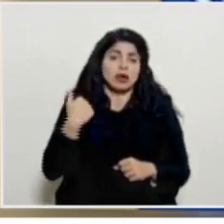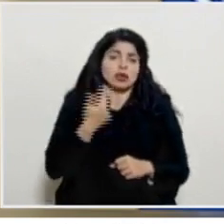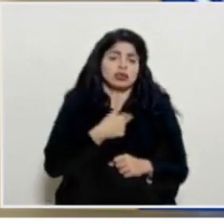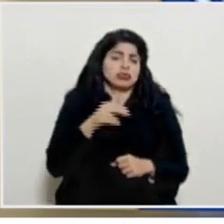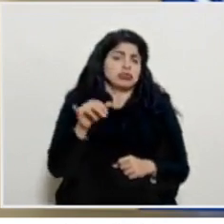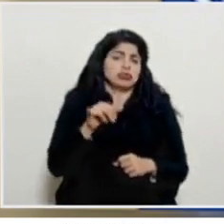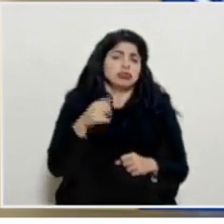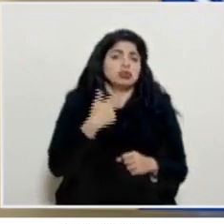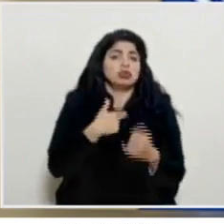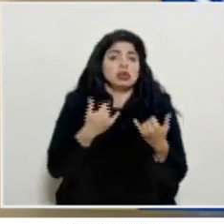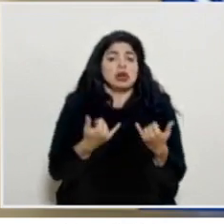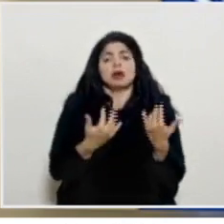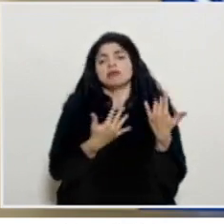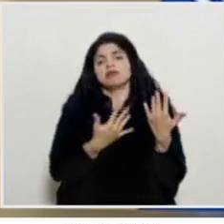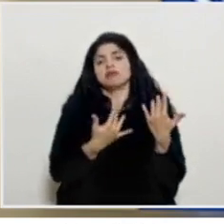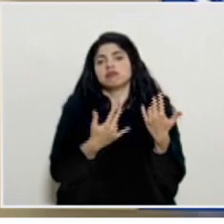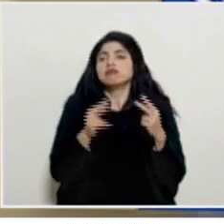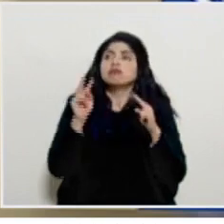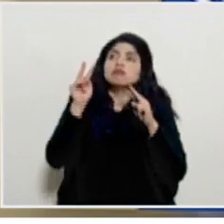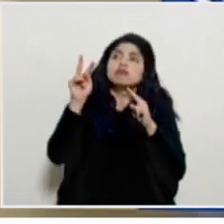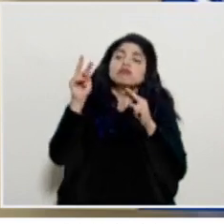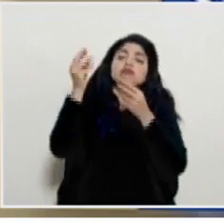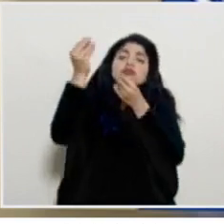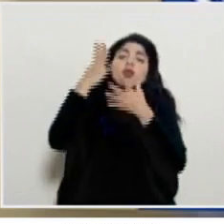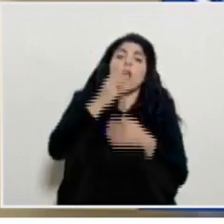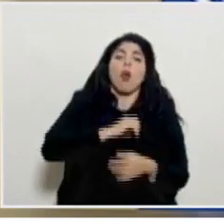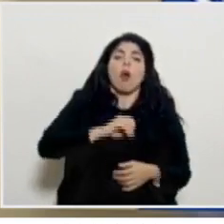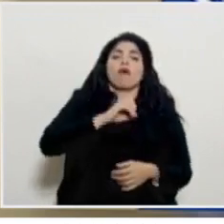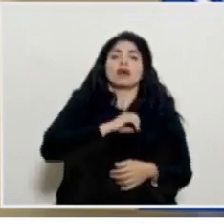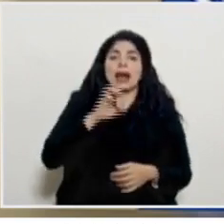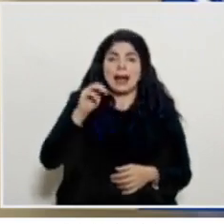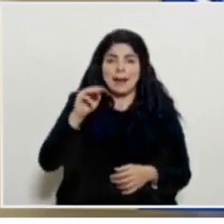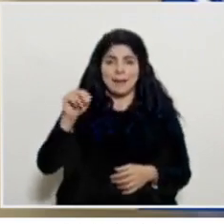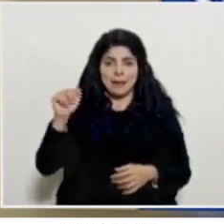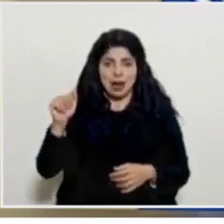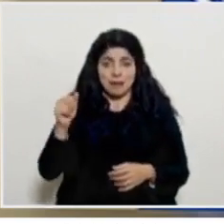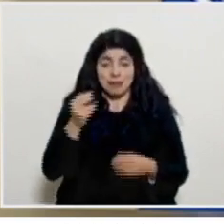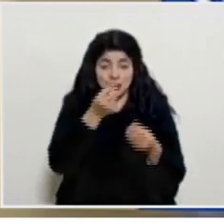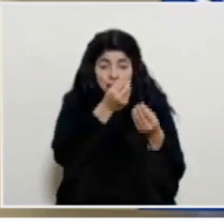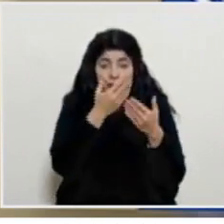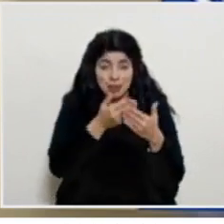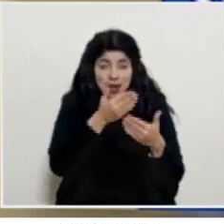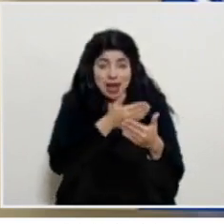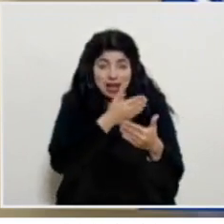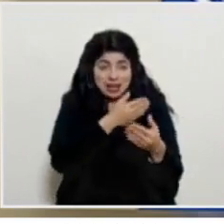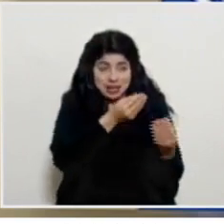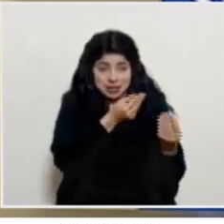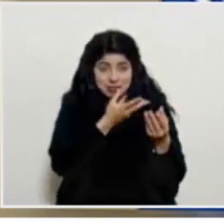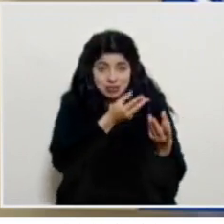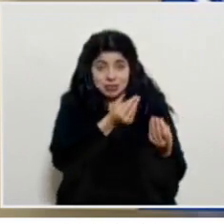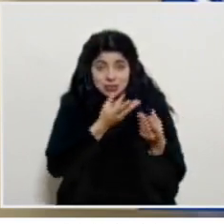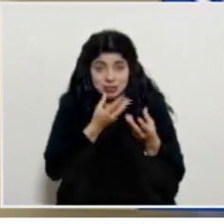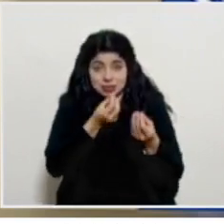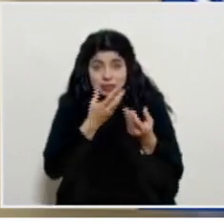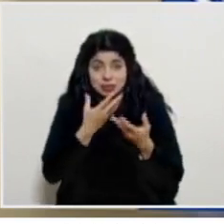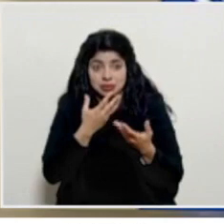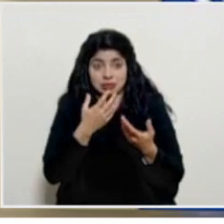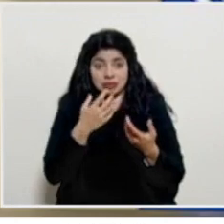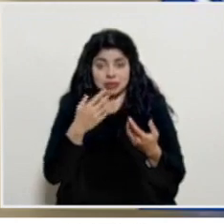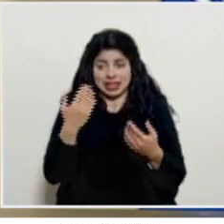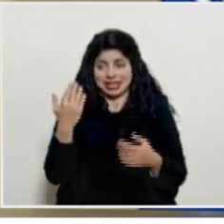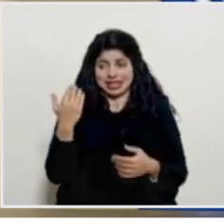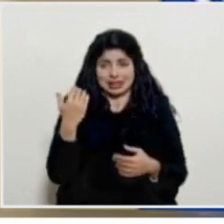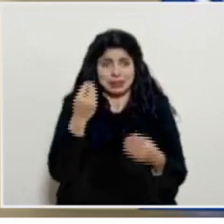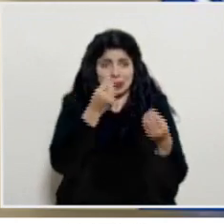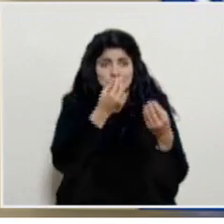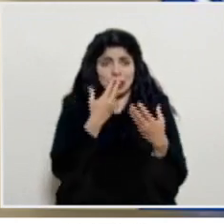indicábamos esperando el pronunciamiento oficial de la EMA ya la información que se ha obtenido previamente incluso de hasta fechas muy